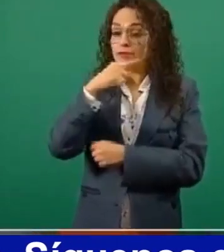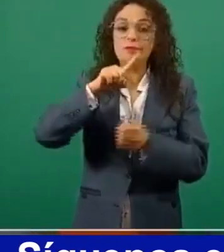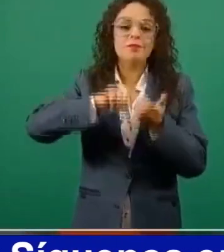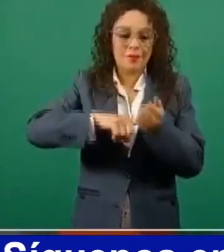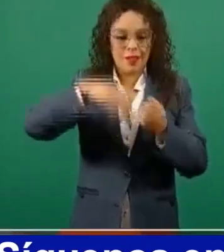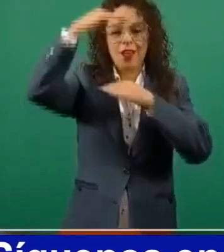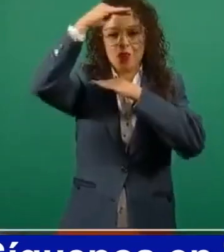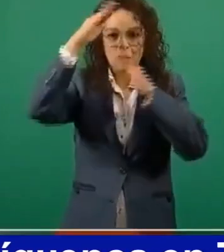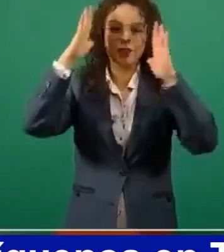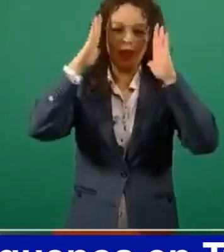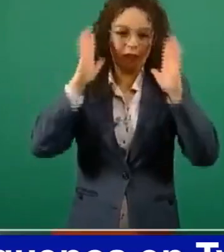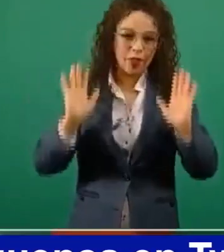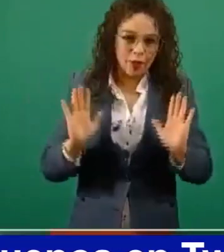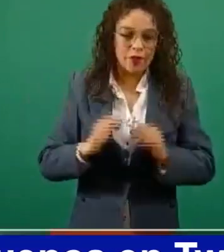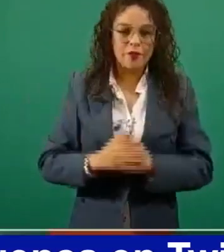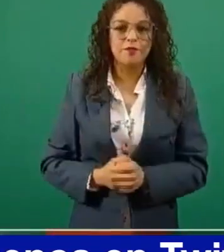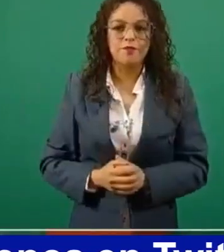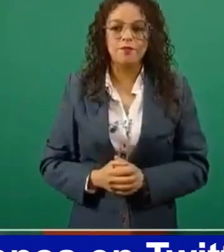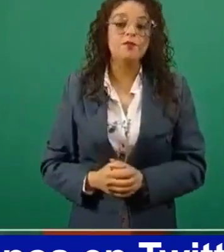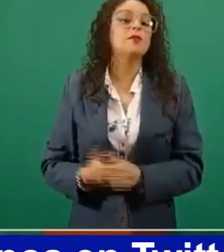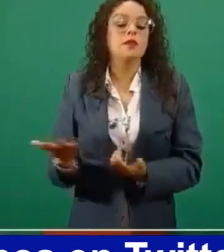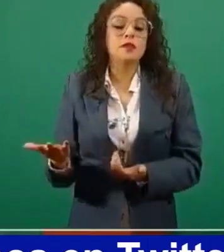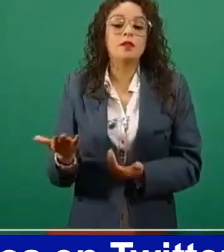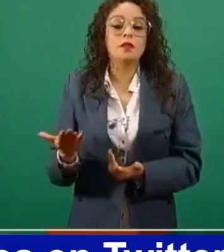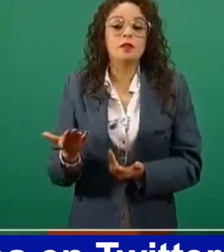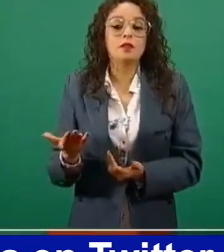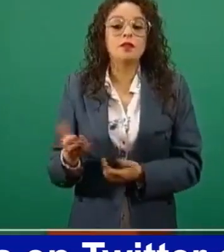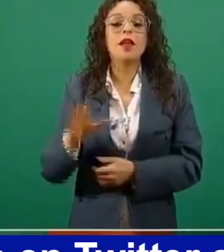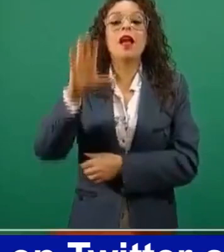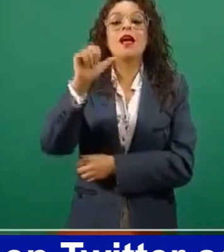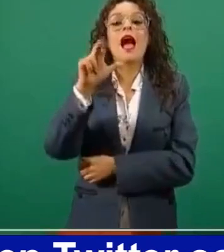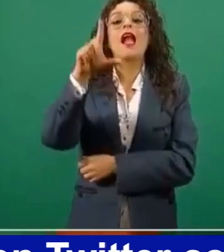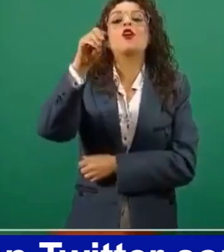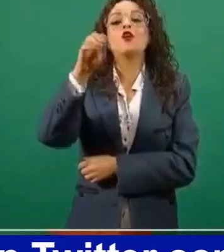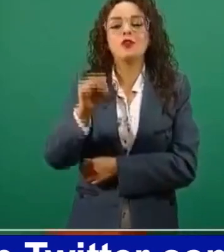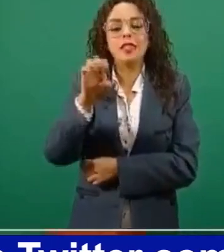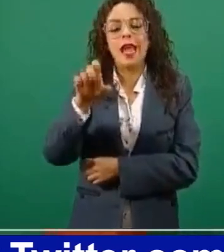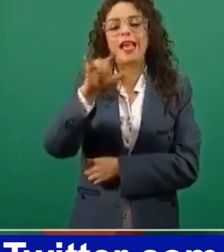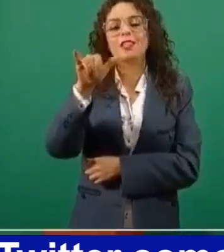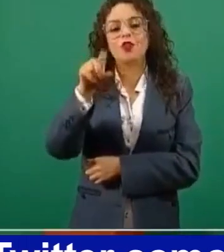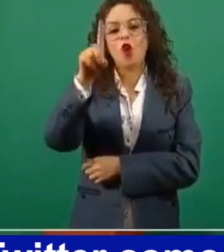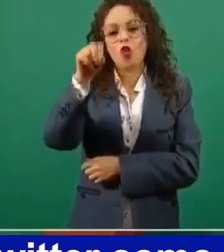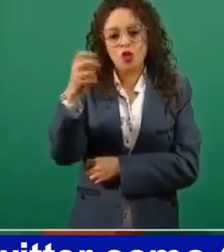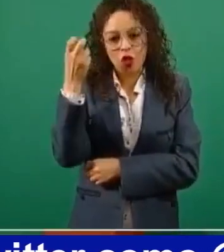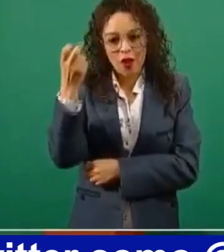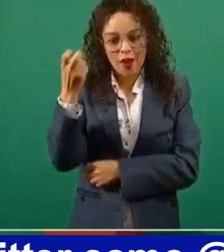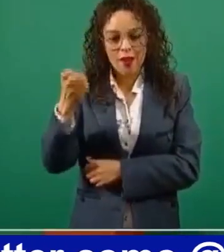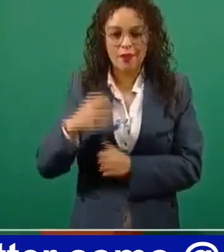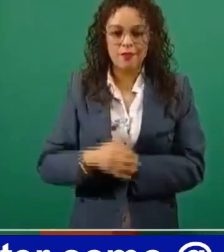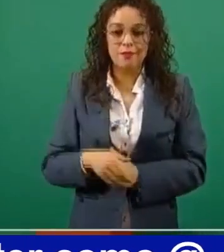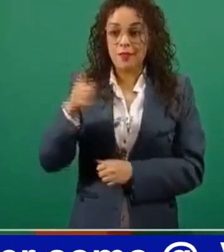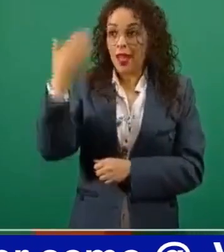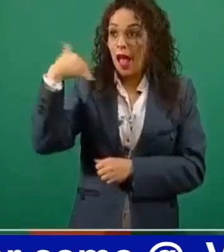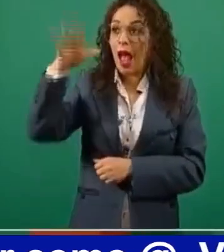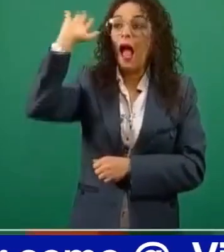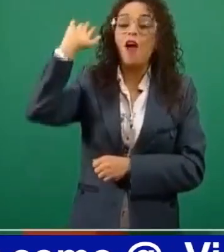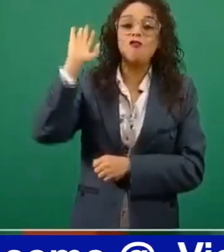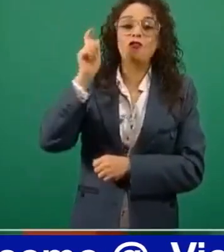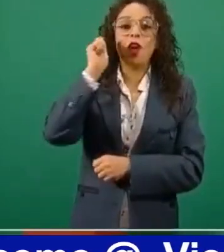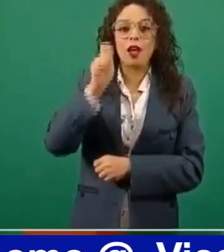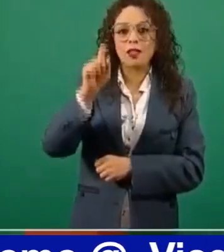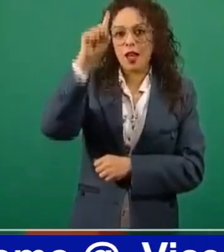Entonces, hoy van a informar Carlos Elizondo Meyer, que fue hasta consejero de Pemex